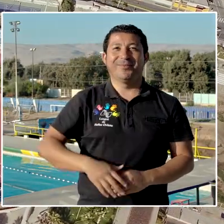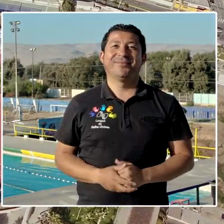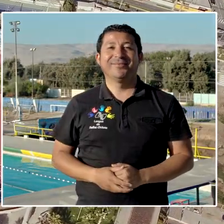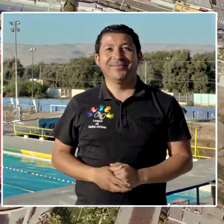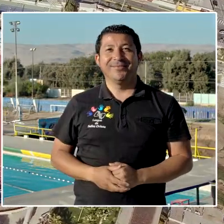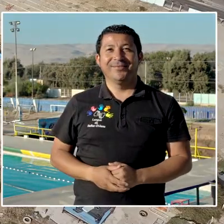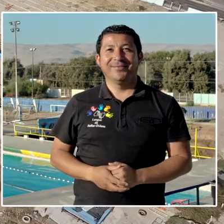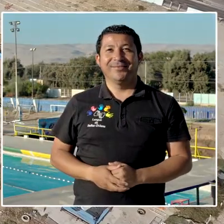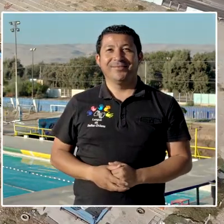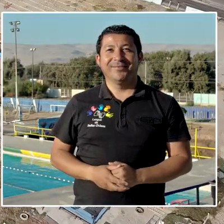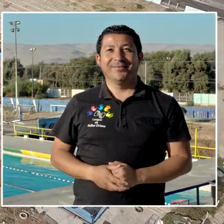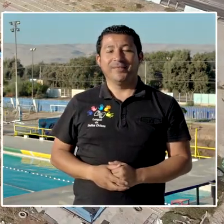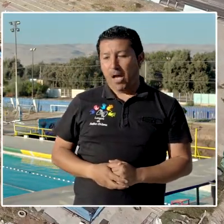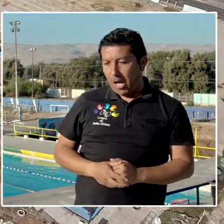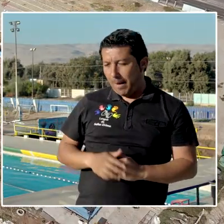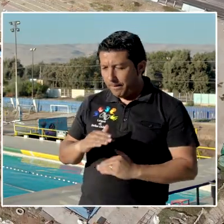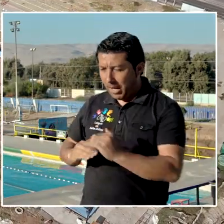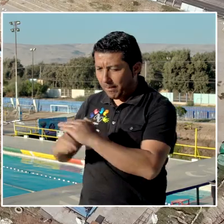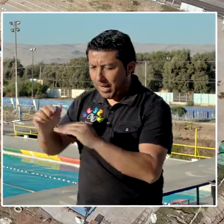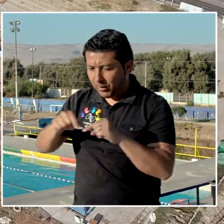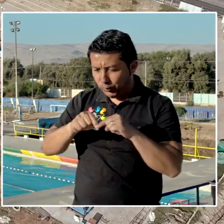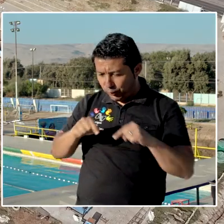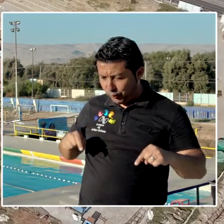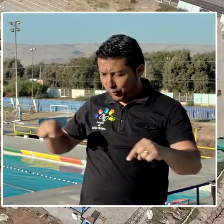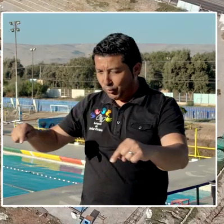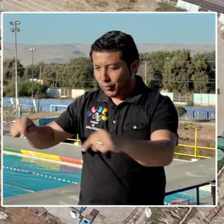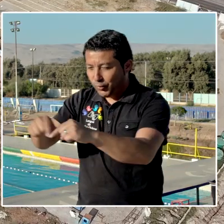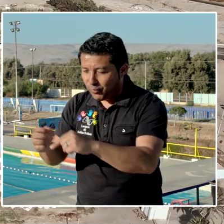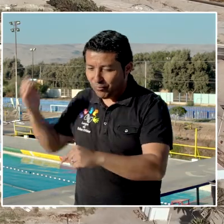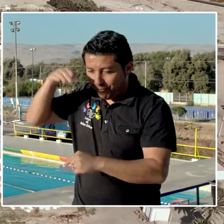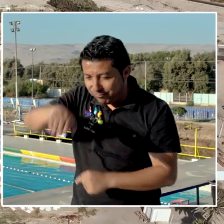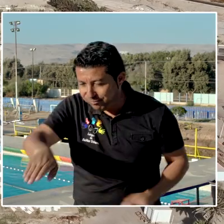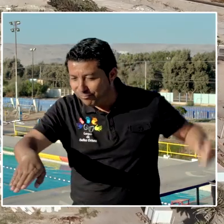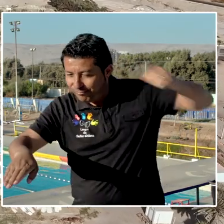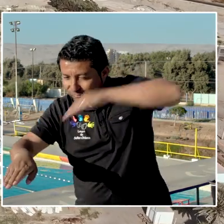y la Piscina Olímpica.